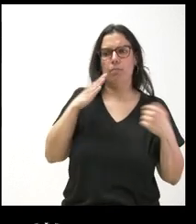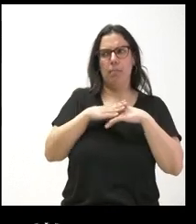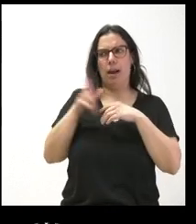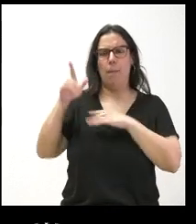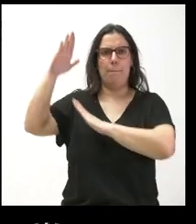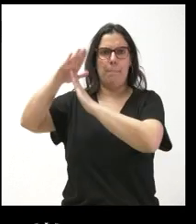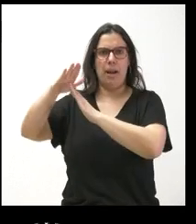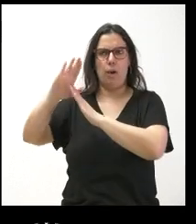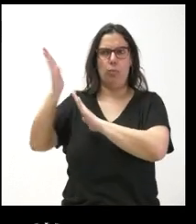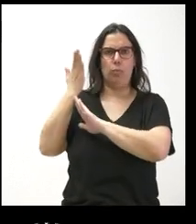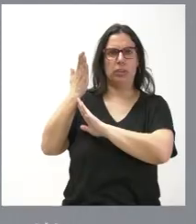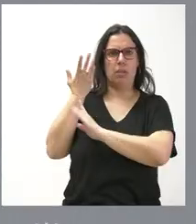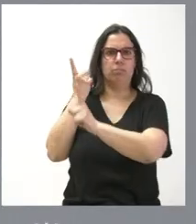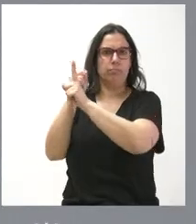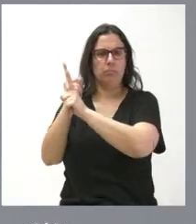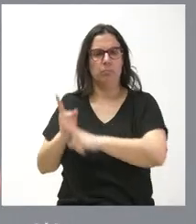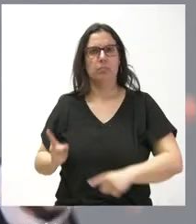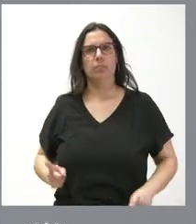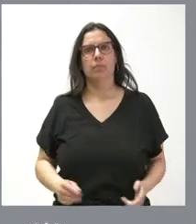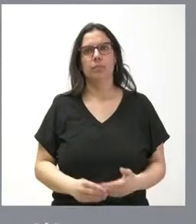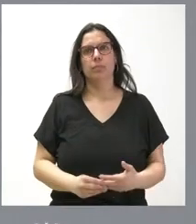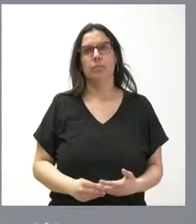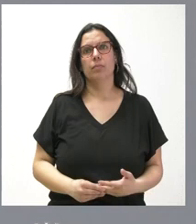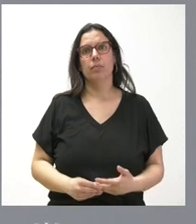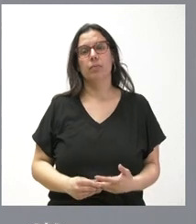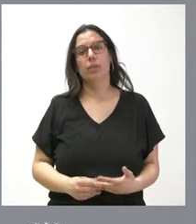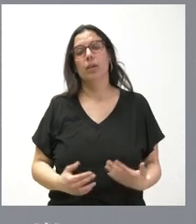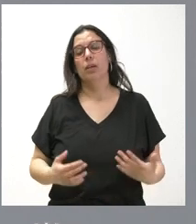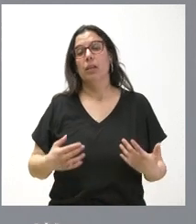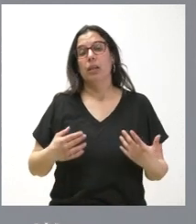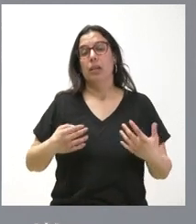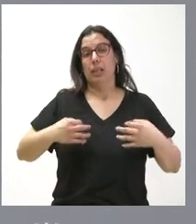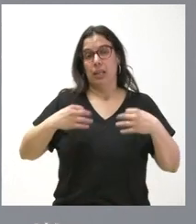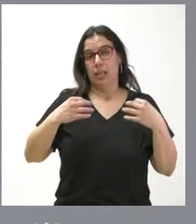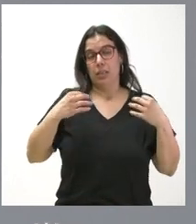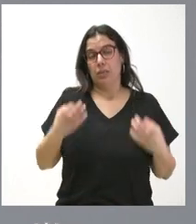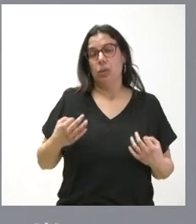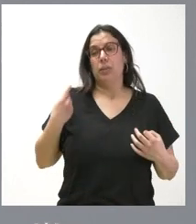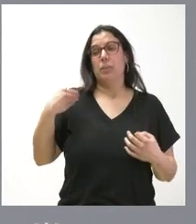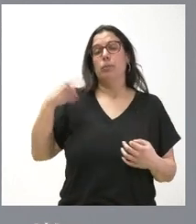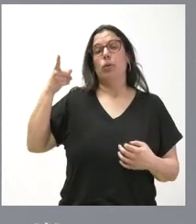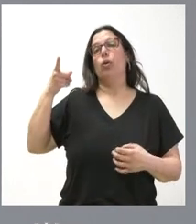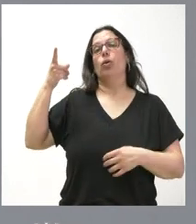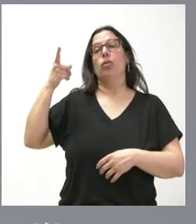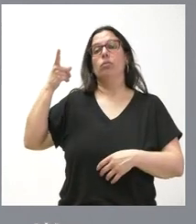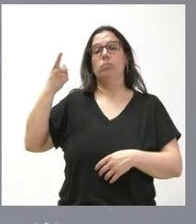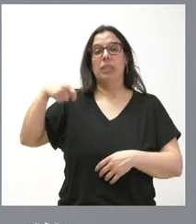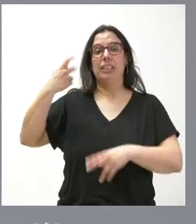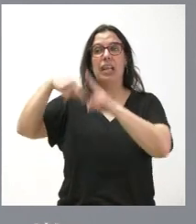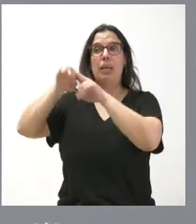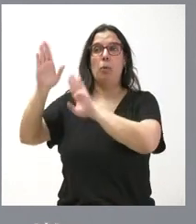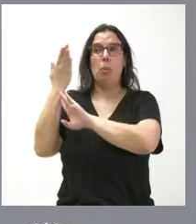frenar esta propuesta. No es tan grave seguramente el hecho de que lo proponga el presidente de la Etat,